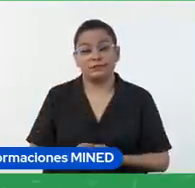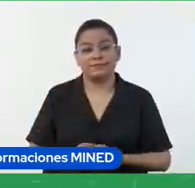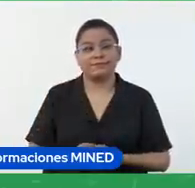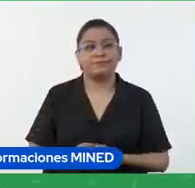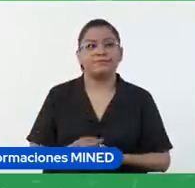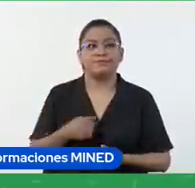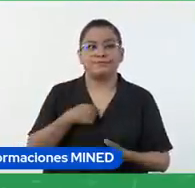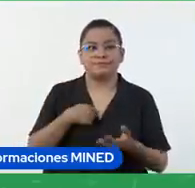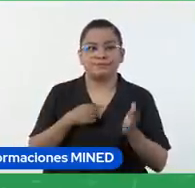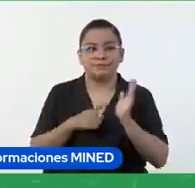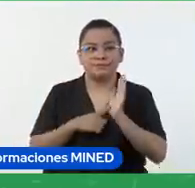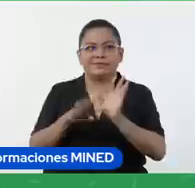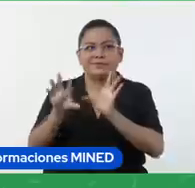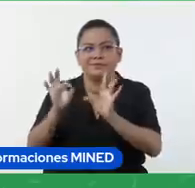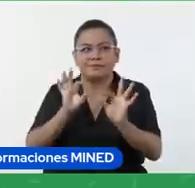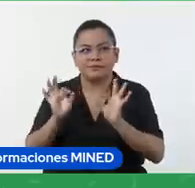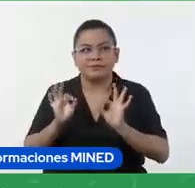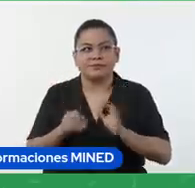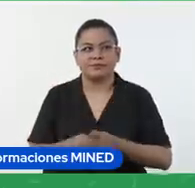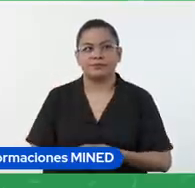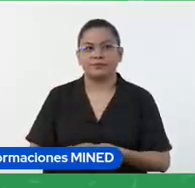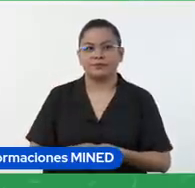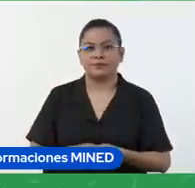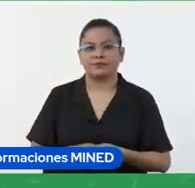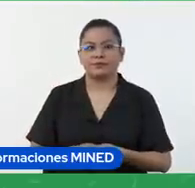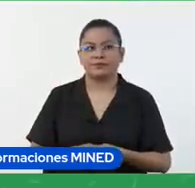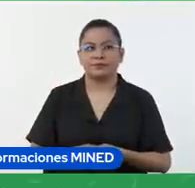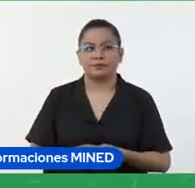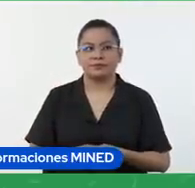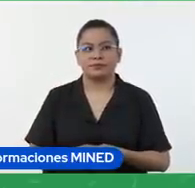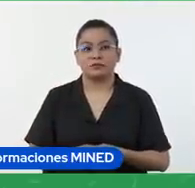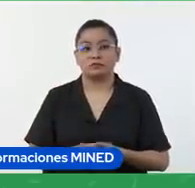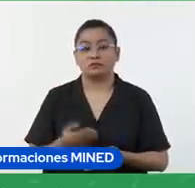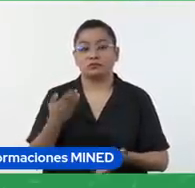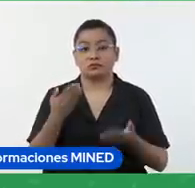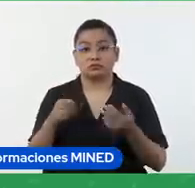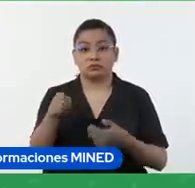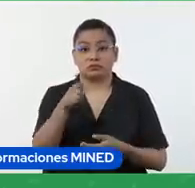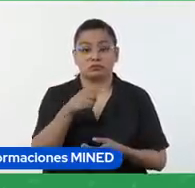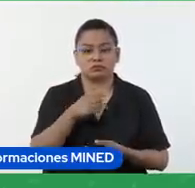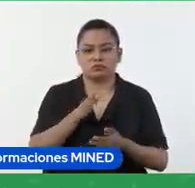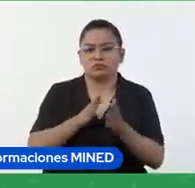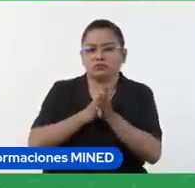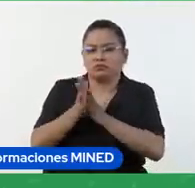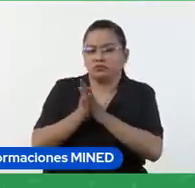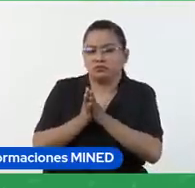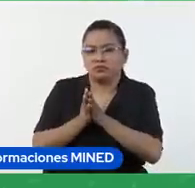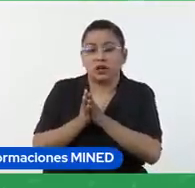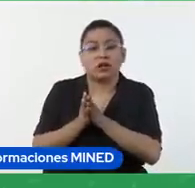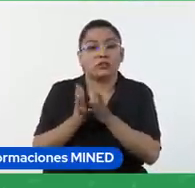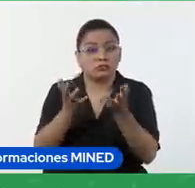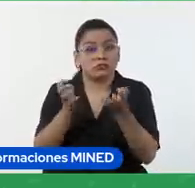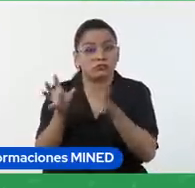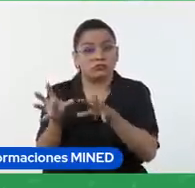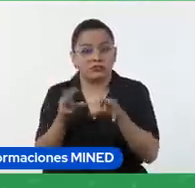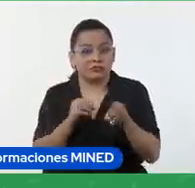mostrar solamente algunas y puede que les guste, les llame la atención y la quieran utilizar.